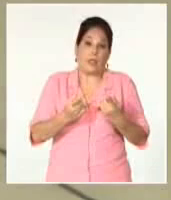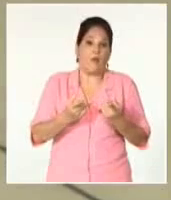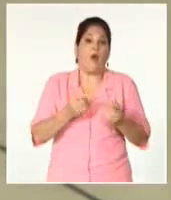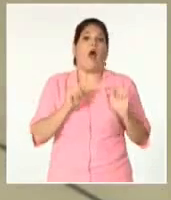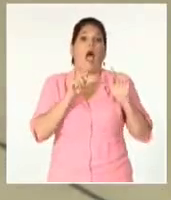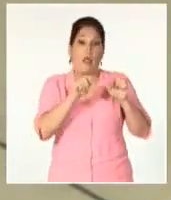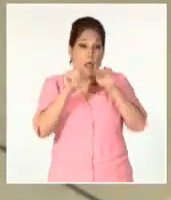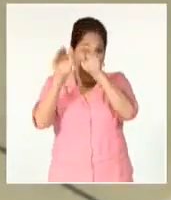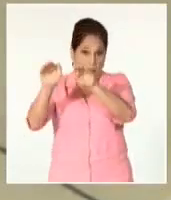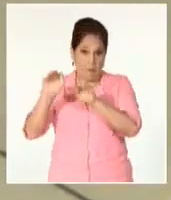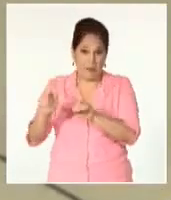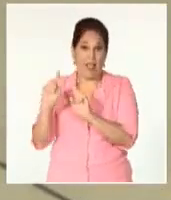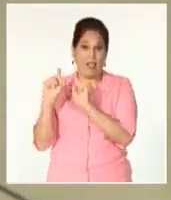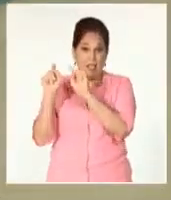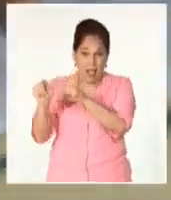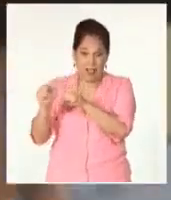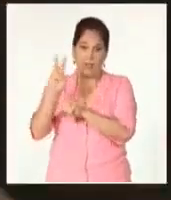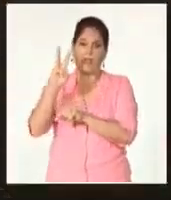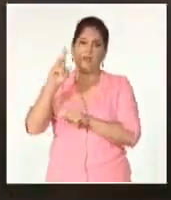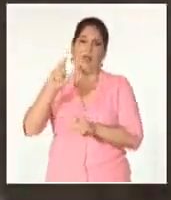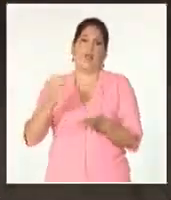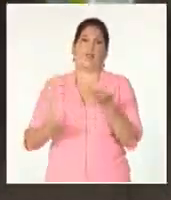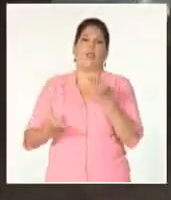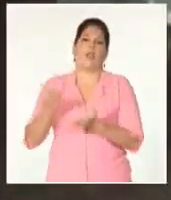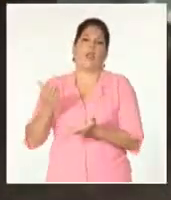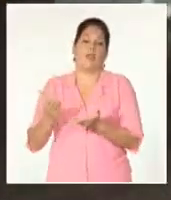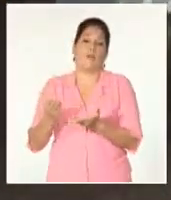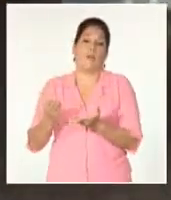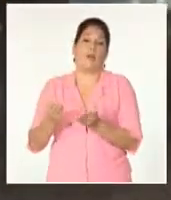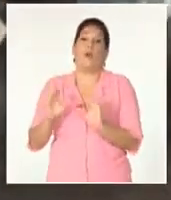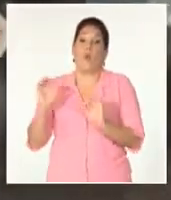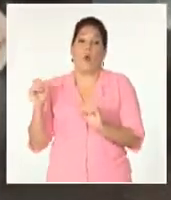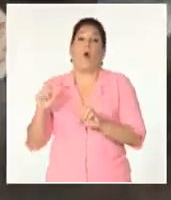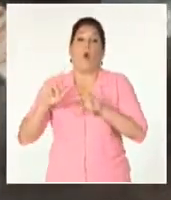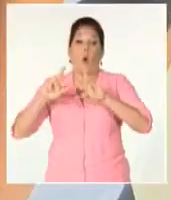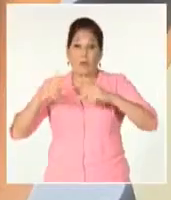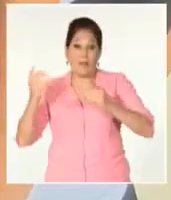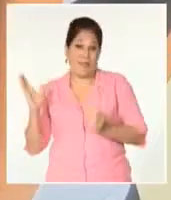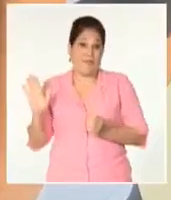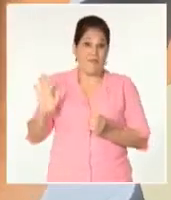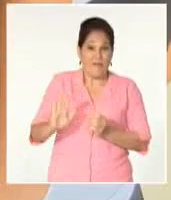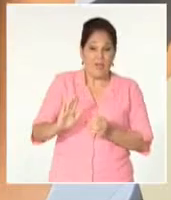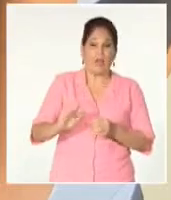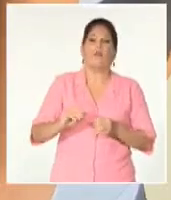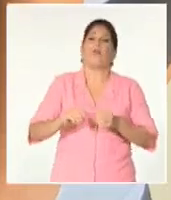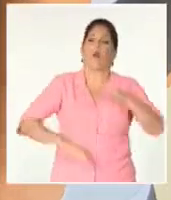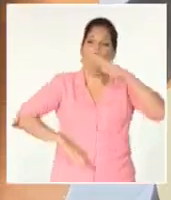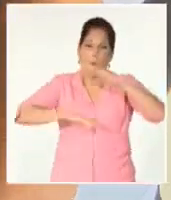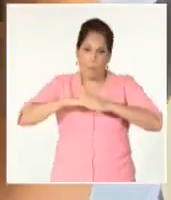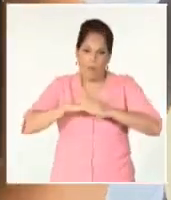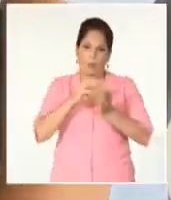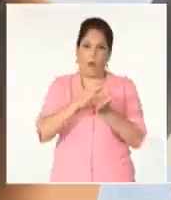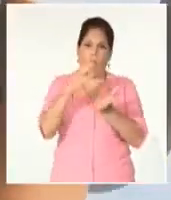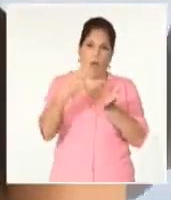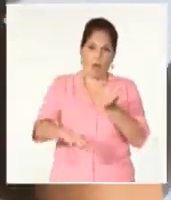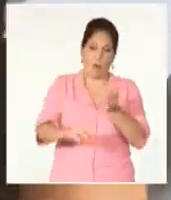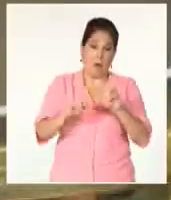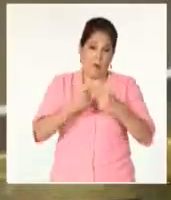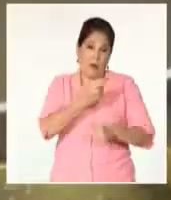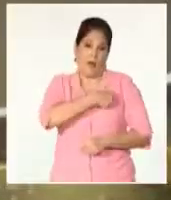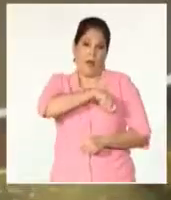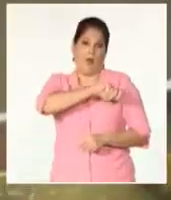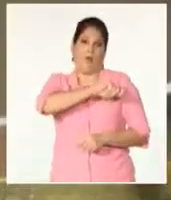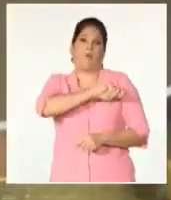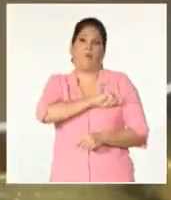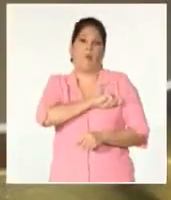presencia o situar estos productos en la red minorista, de manera tal que la población pueda recibir los mismos en los